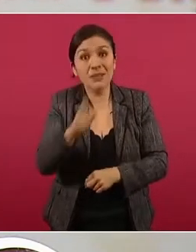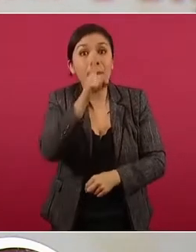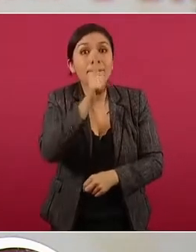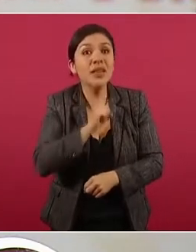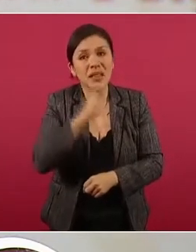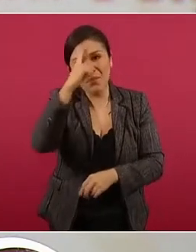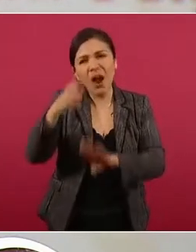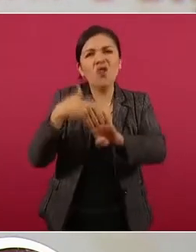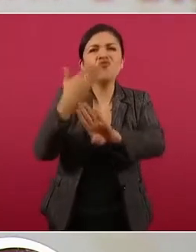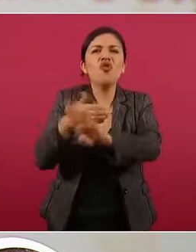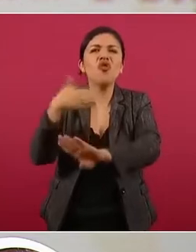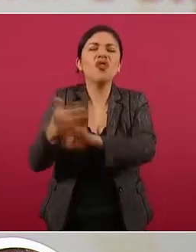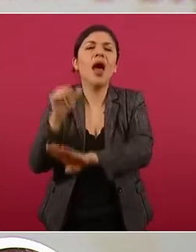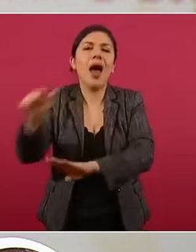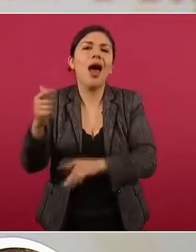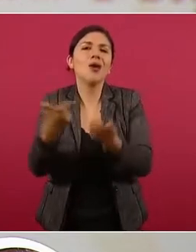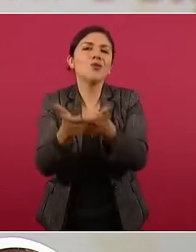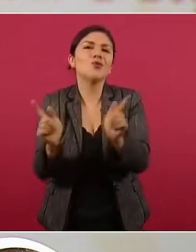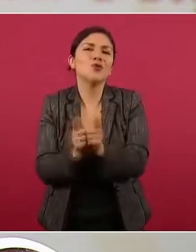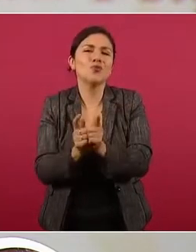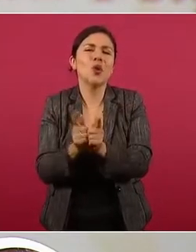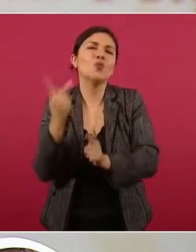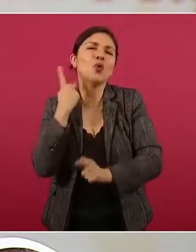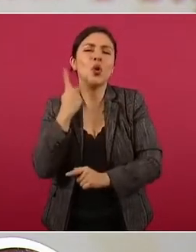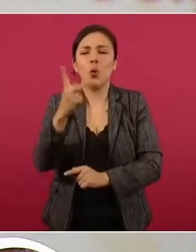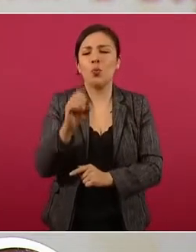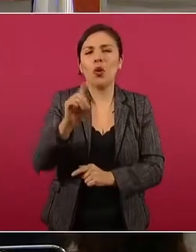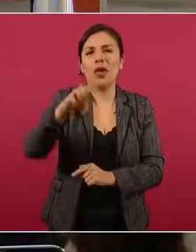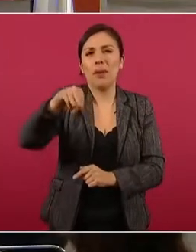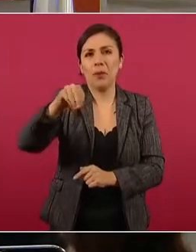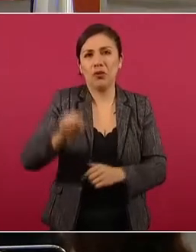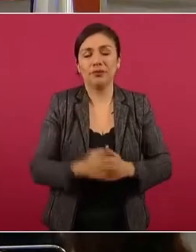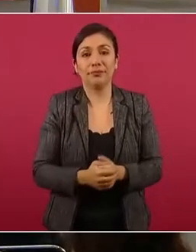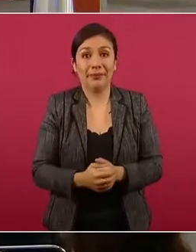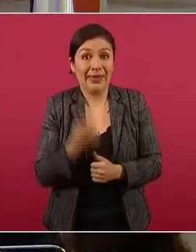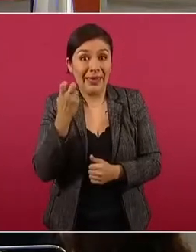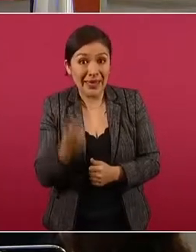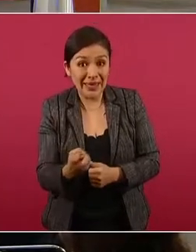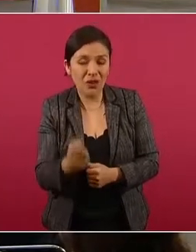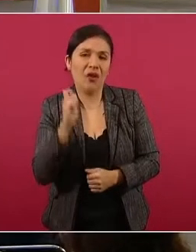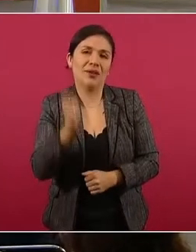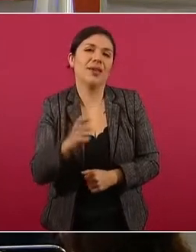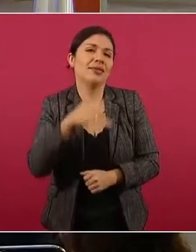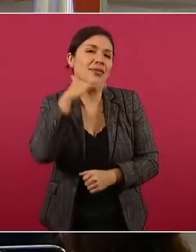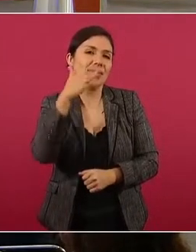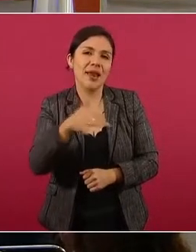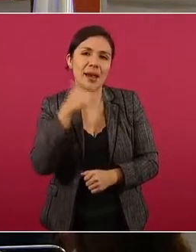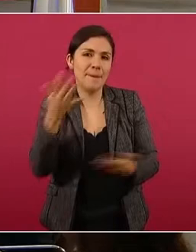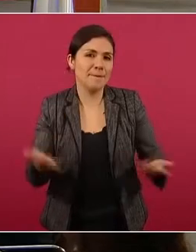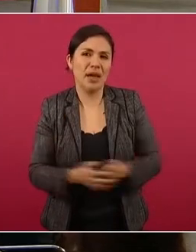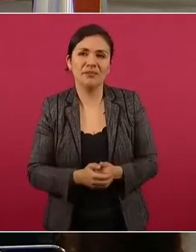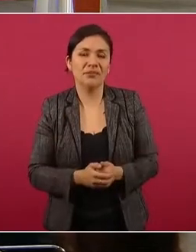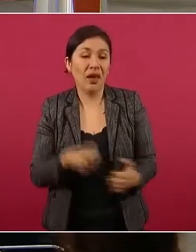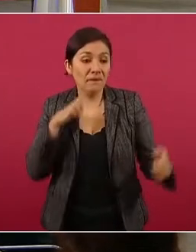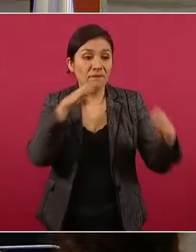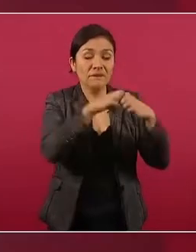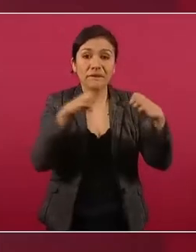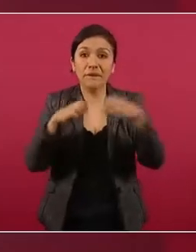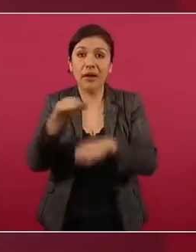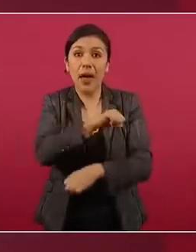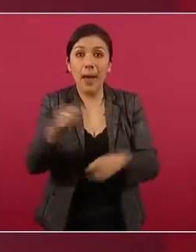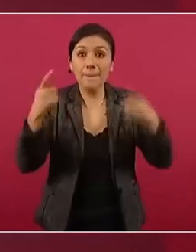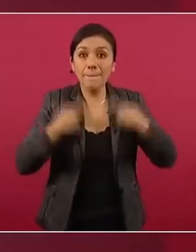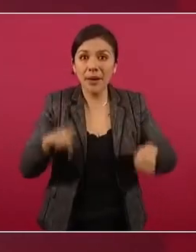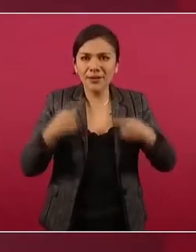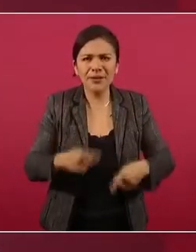atacar a dirigentes del partido Podemos. Eso es hacer trampa, engañar al público a